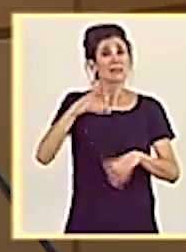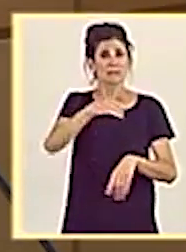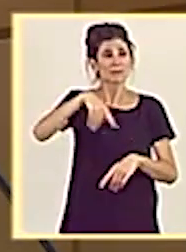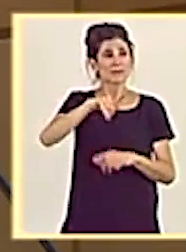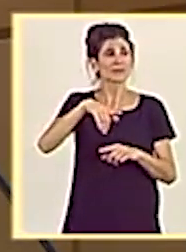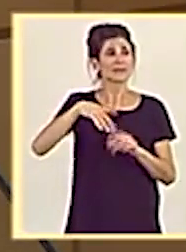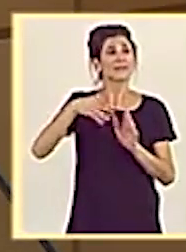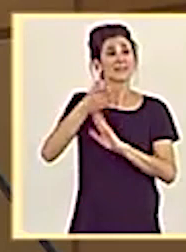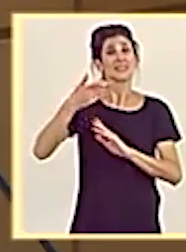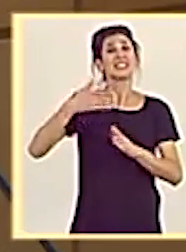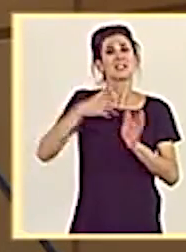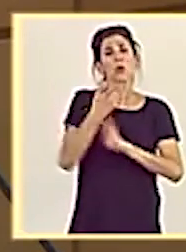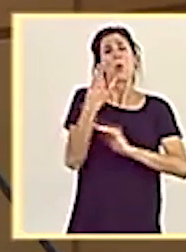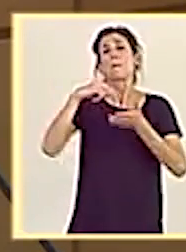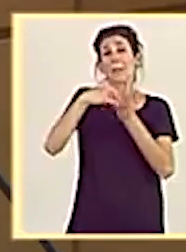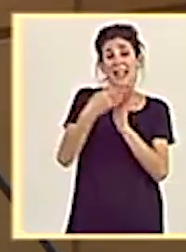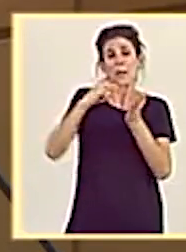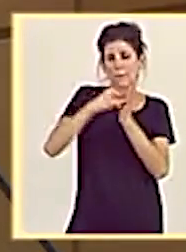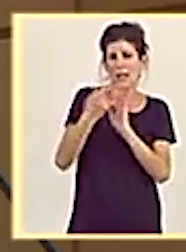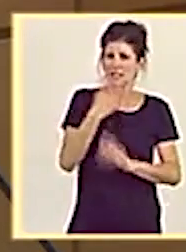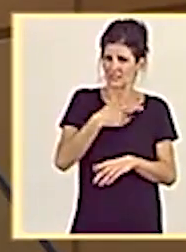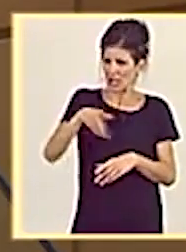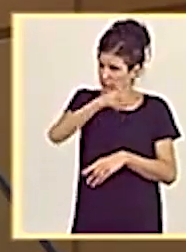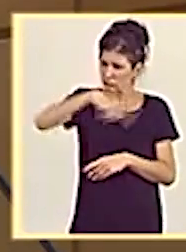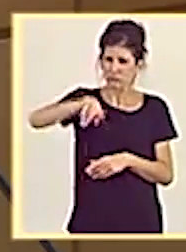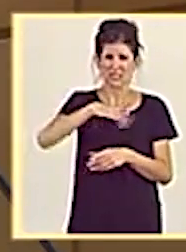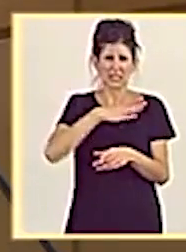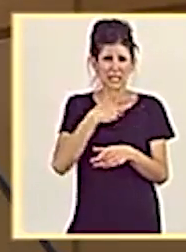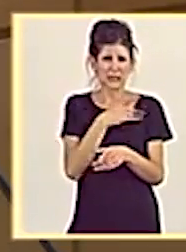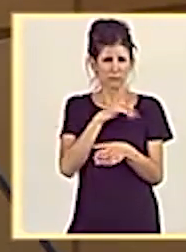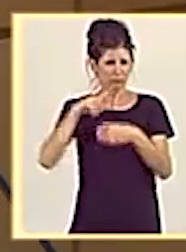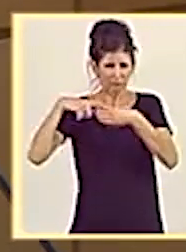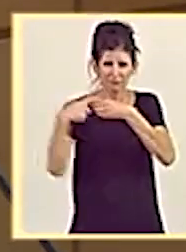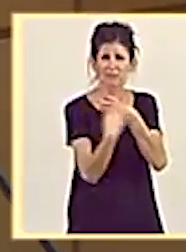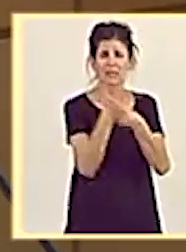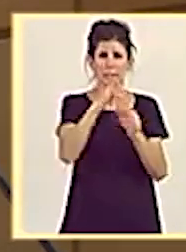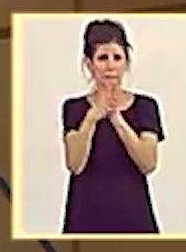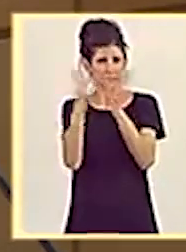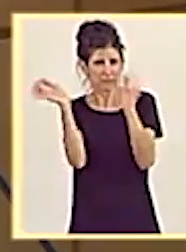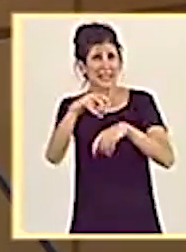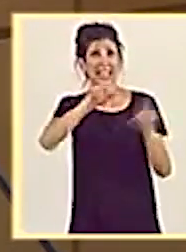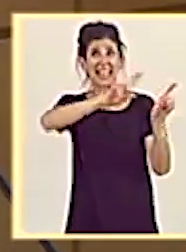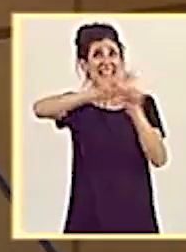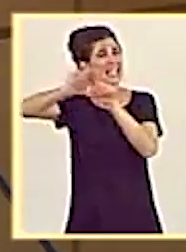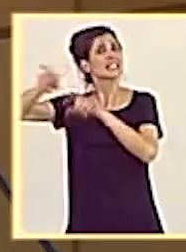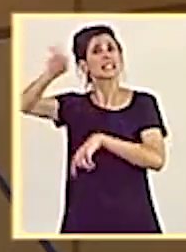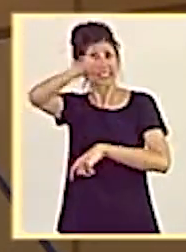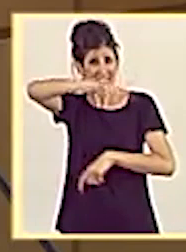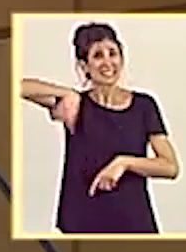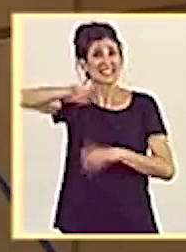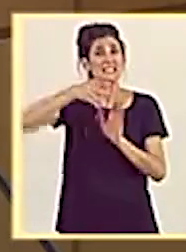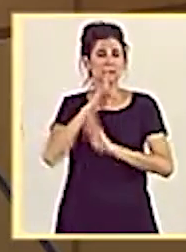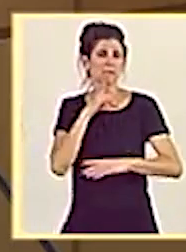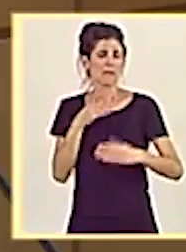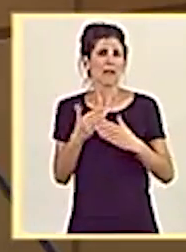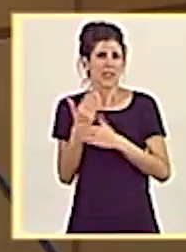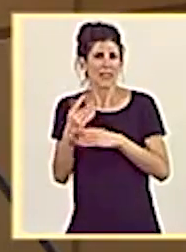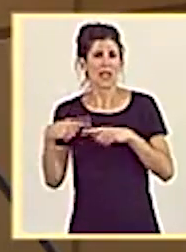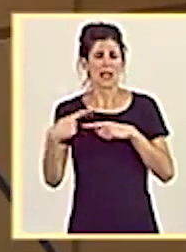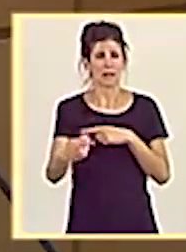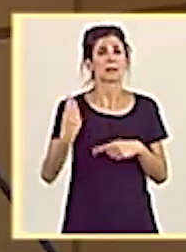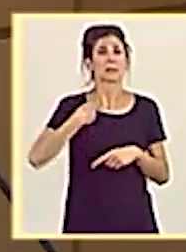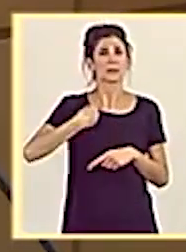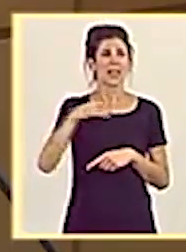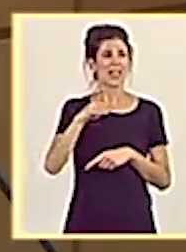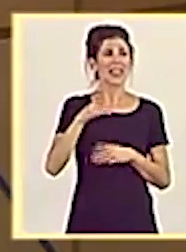sea un plan participado, consensuado con todas las organizaciones y entidades que participan del día a día del Delta